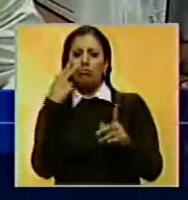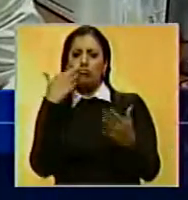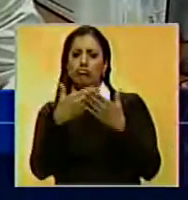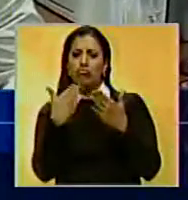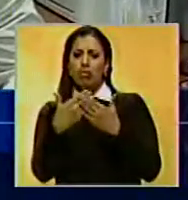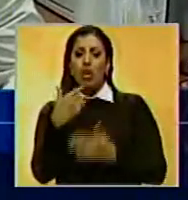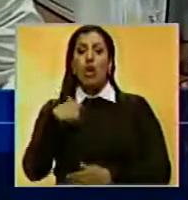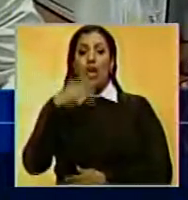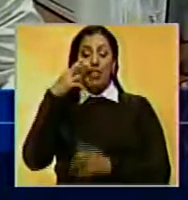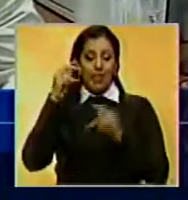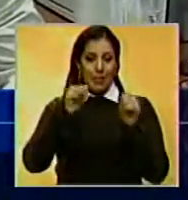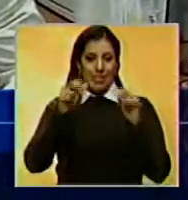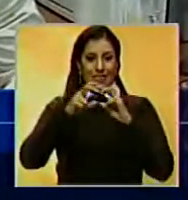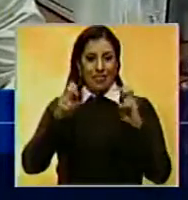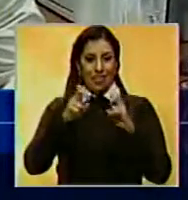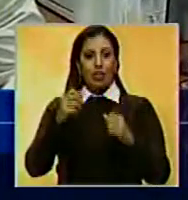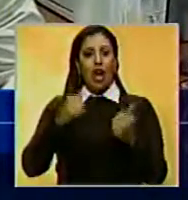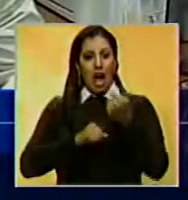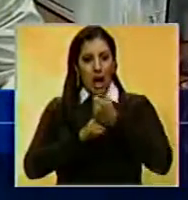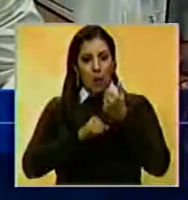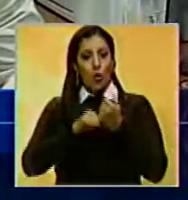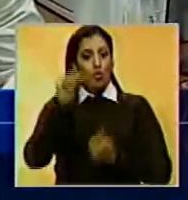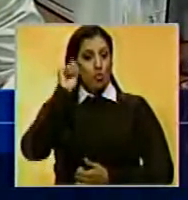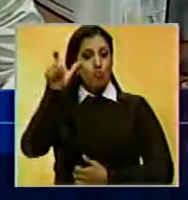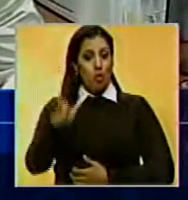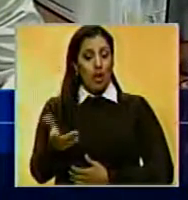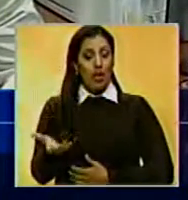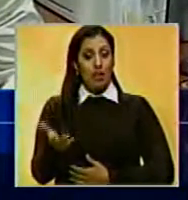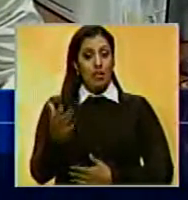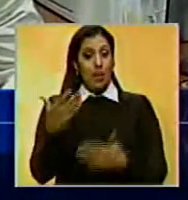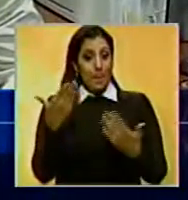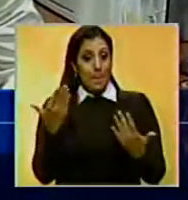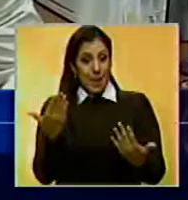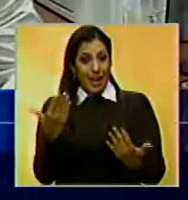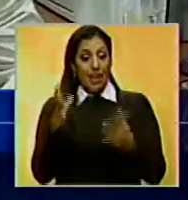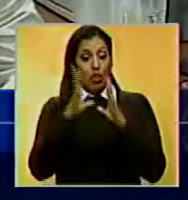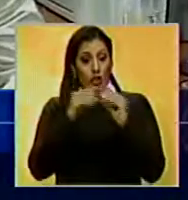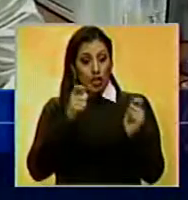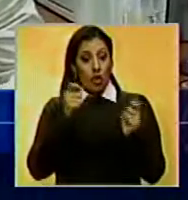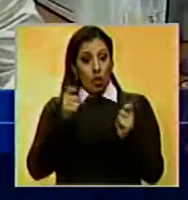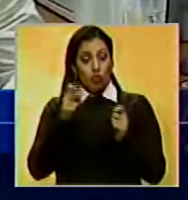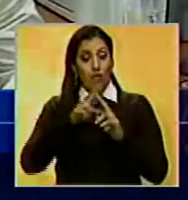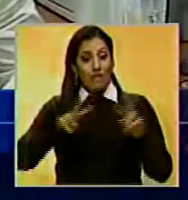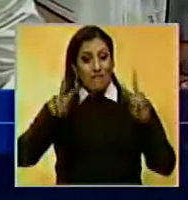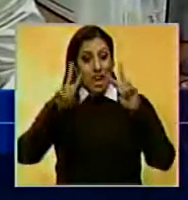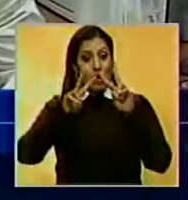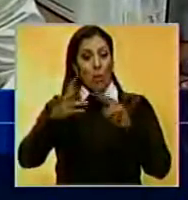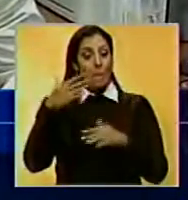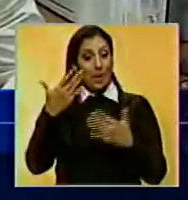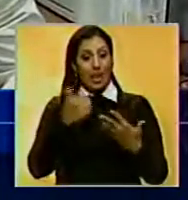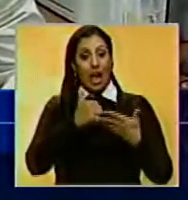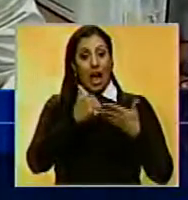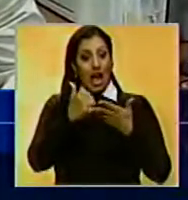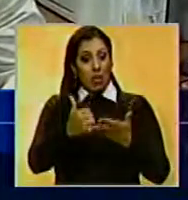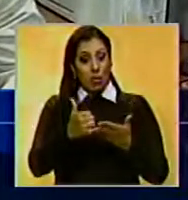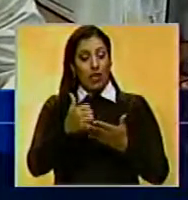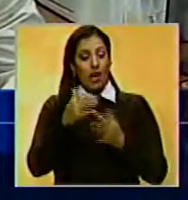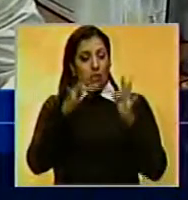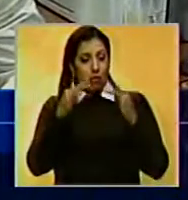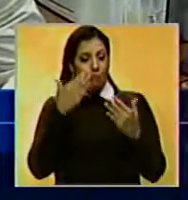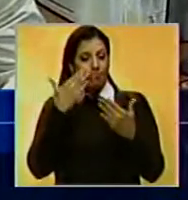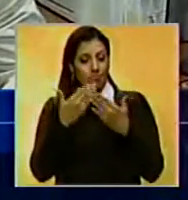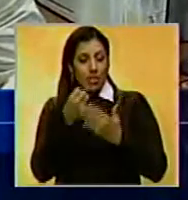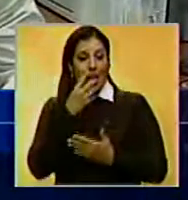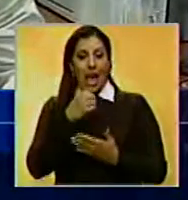menos una investigación donde se le dé soporte a la mujer para que tome el valor suficiente para que pueda, de una manera